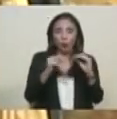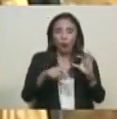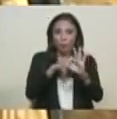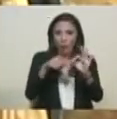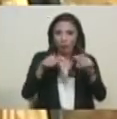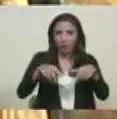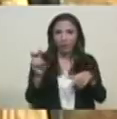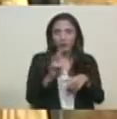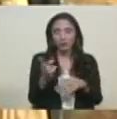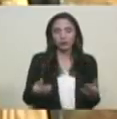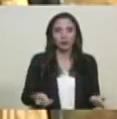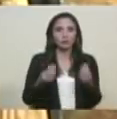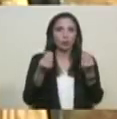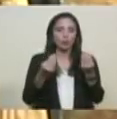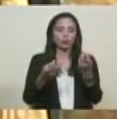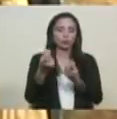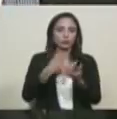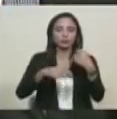Se pierde de vista.